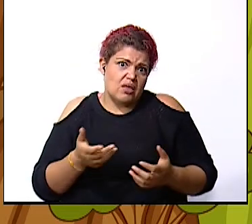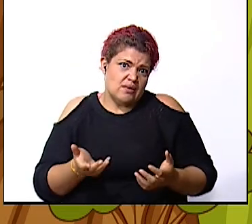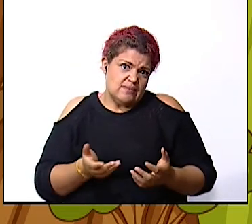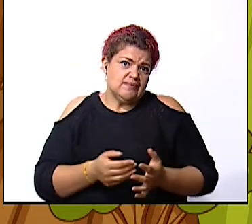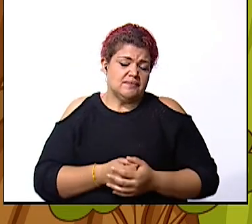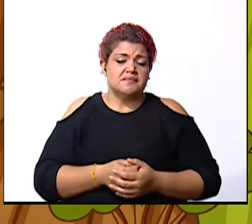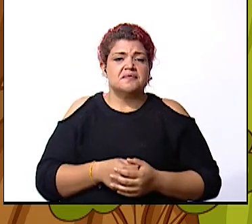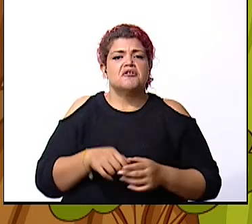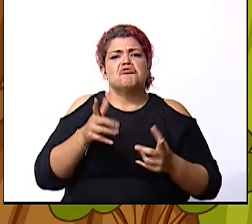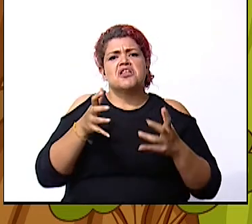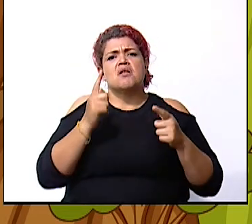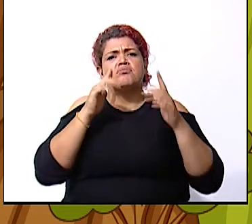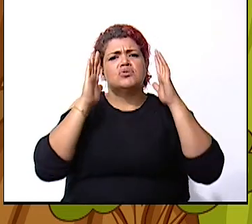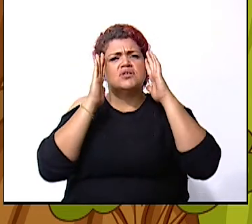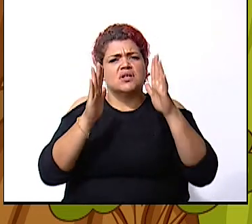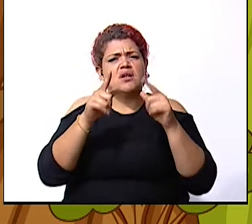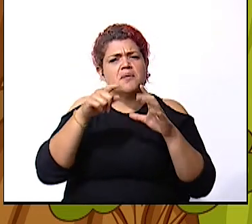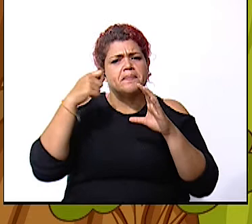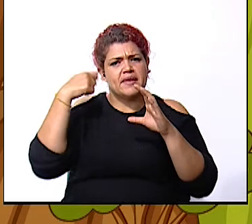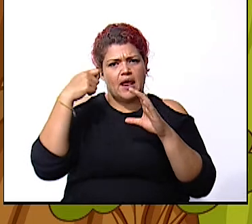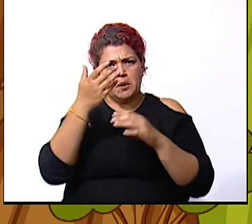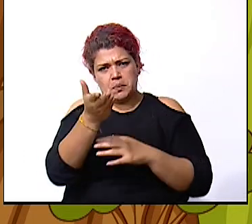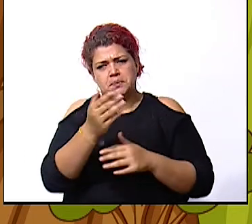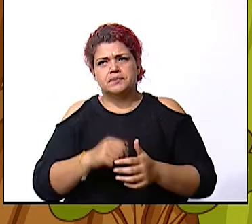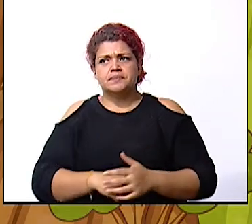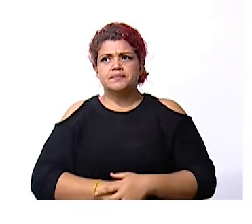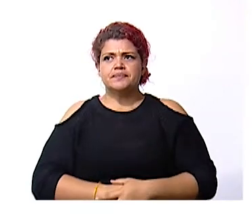parece si ponemos atención al siguiente video